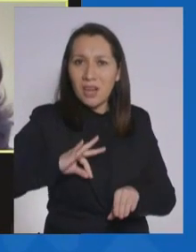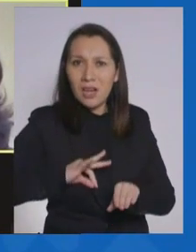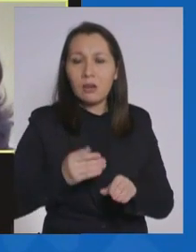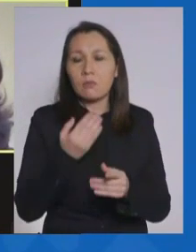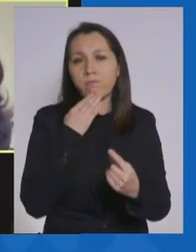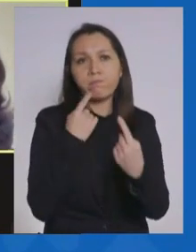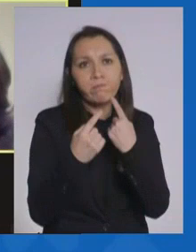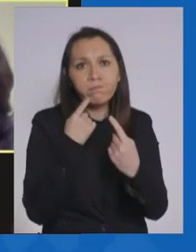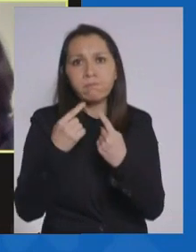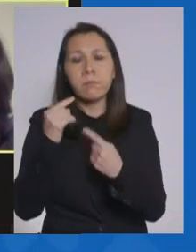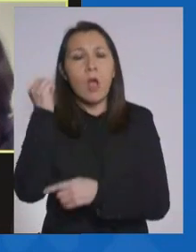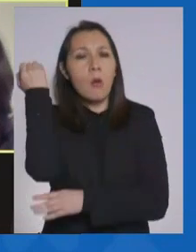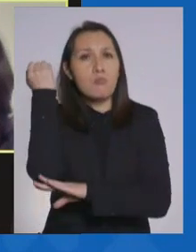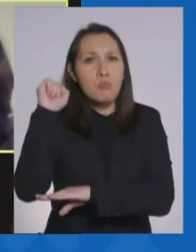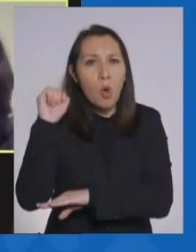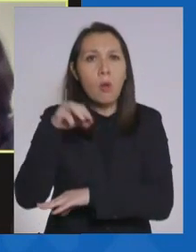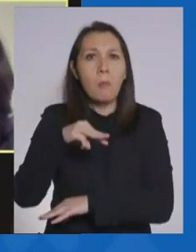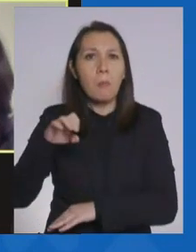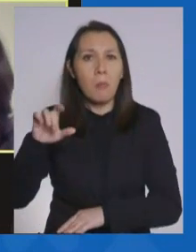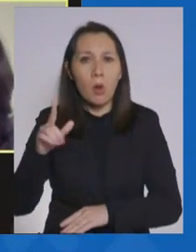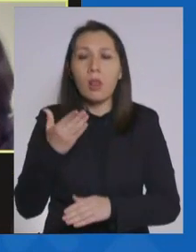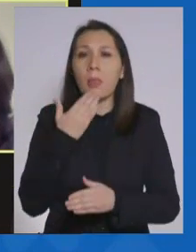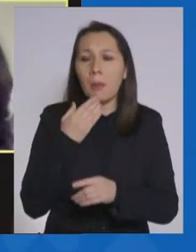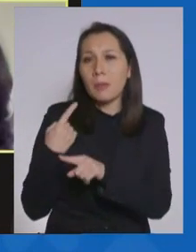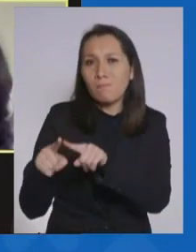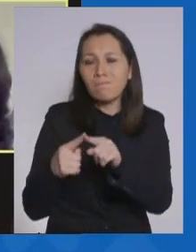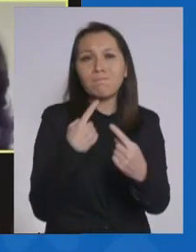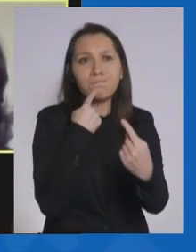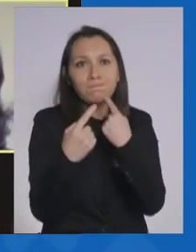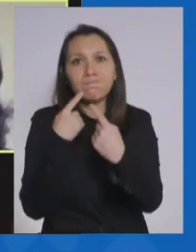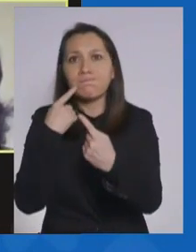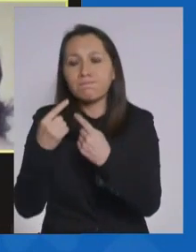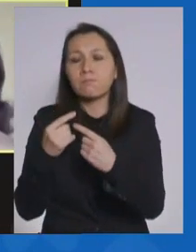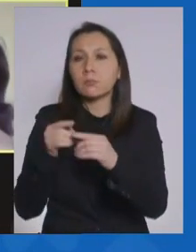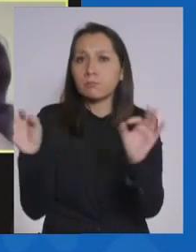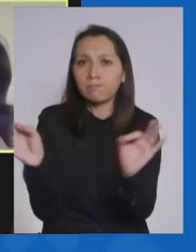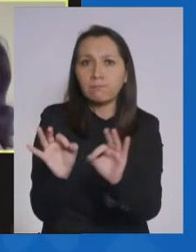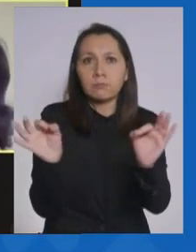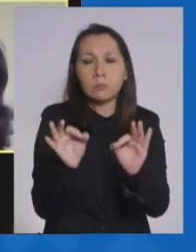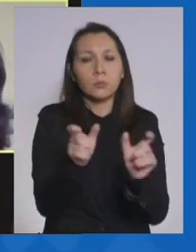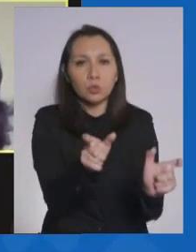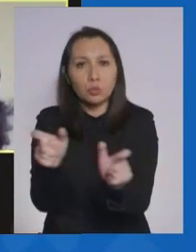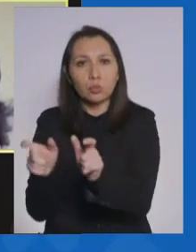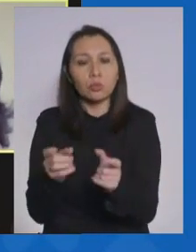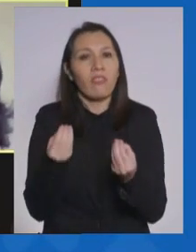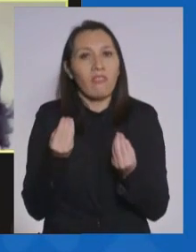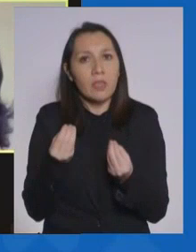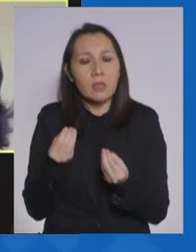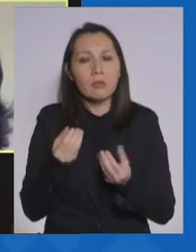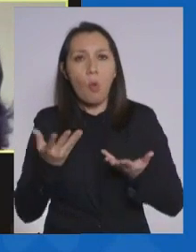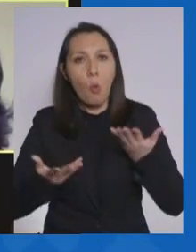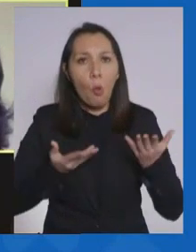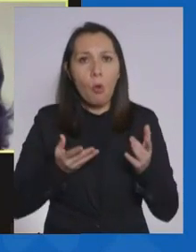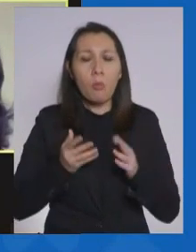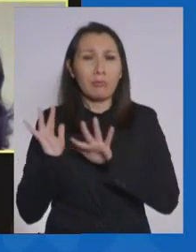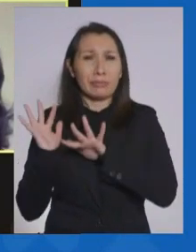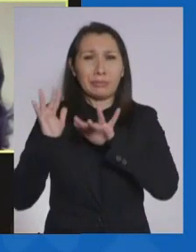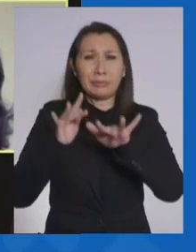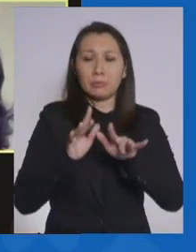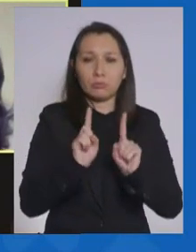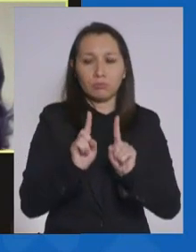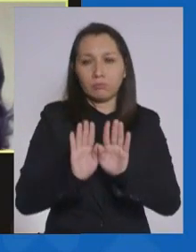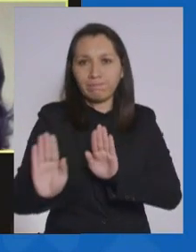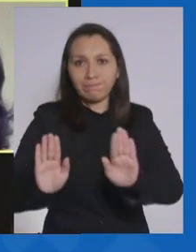también con MOL. Y estamos tratando, ¿no es cierto?, de que efectivamente se manejen bien todas las aglomeraciones.